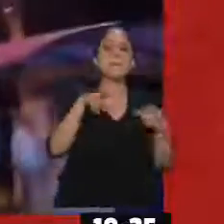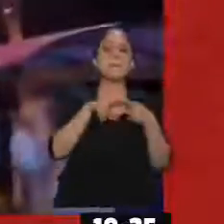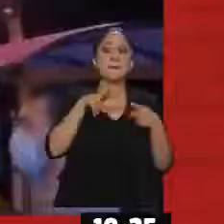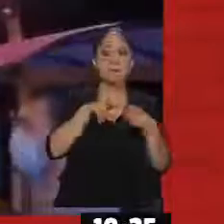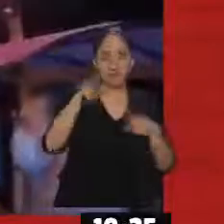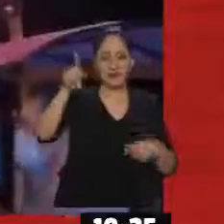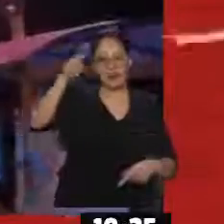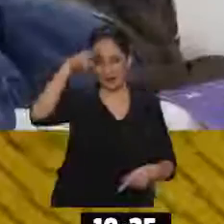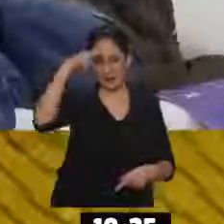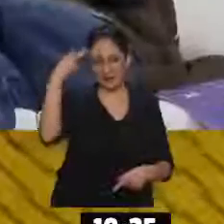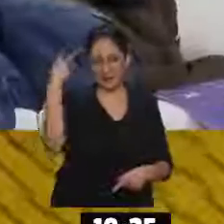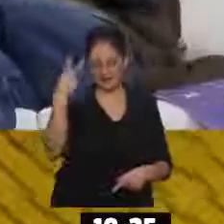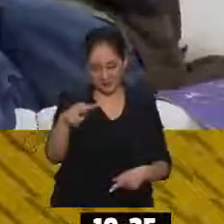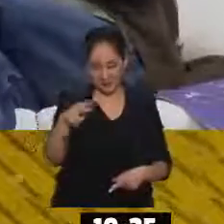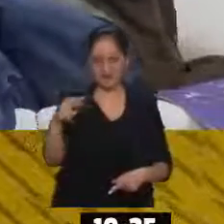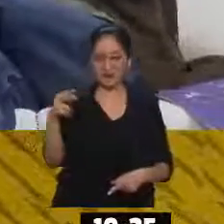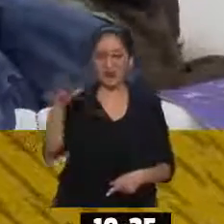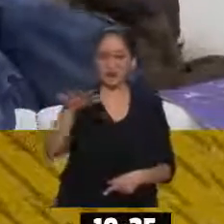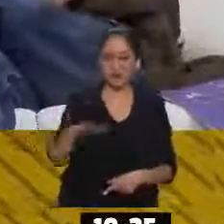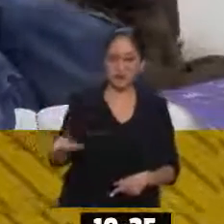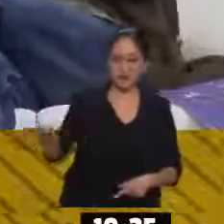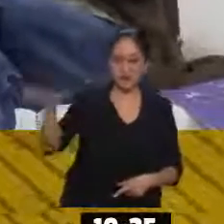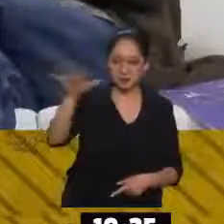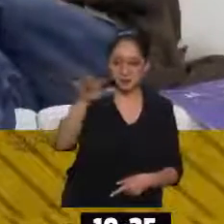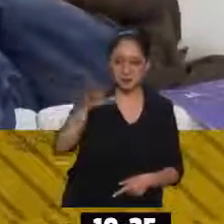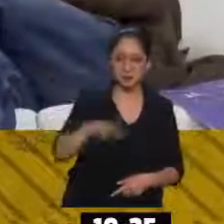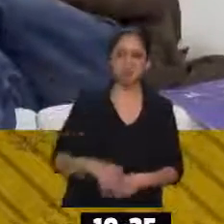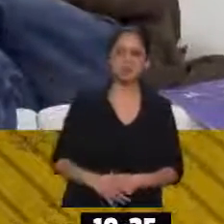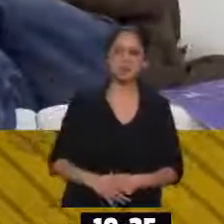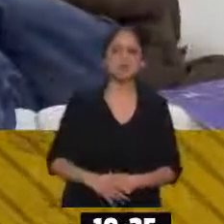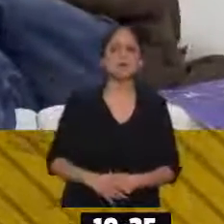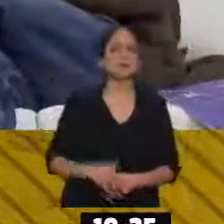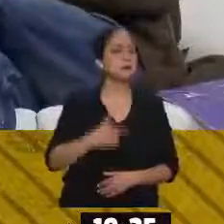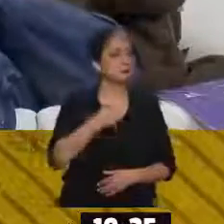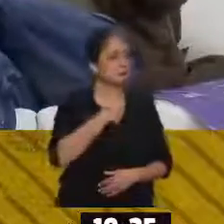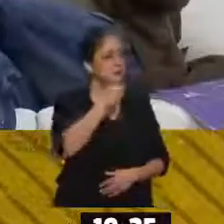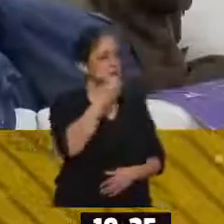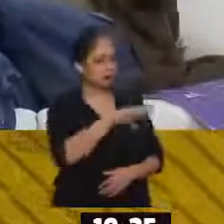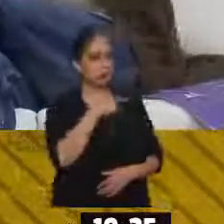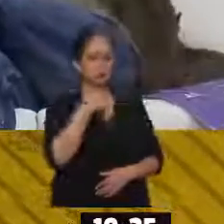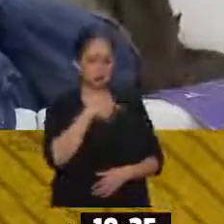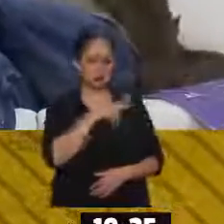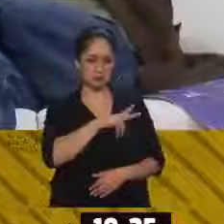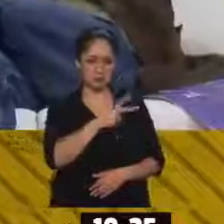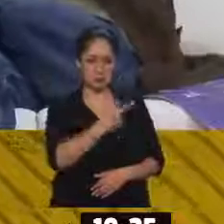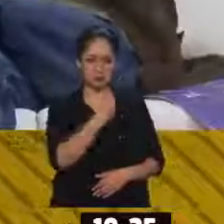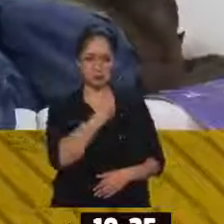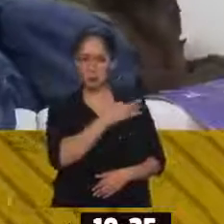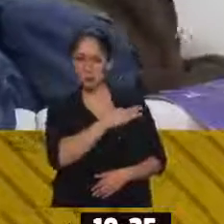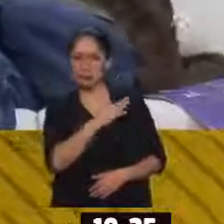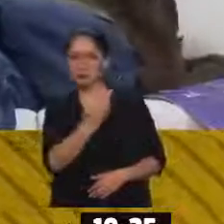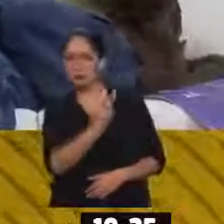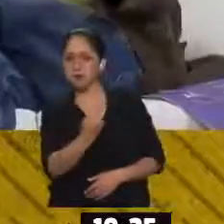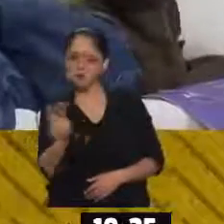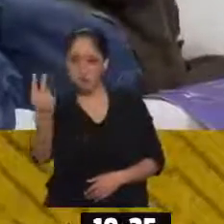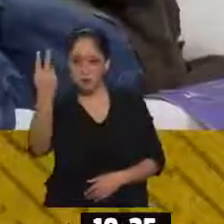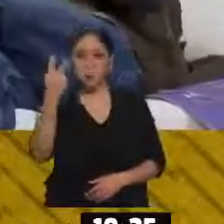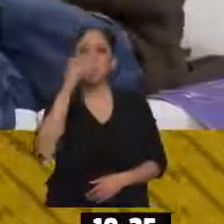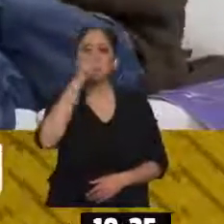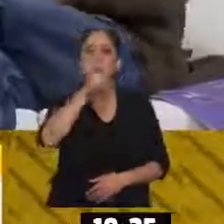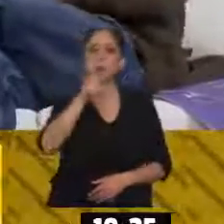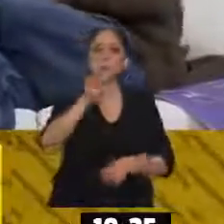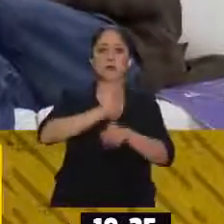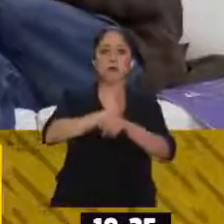en el Foro Limber del Parque México, en la Colonia Me encanta, porque ahí puedo llevar a mi perro. Vamos a tener una carpa de exhibición, un cine